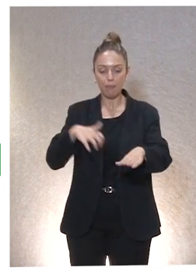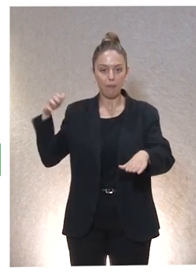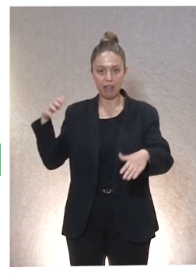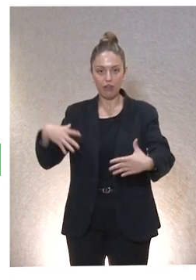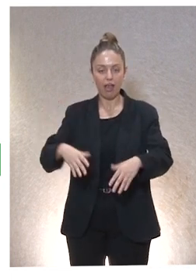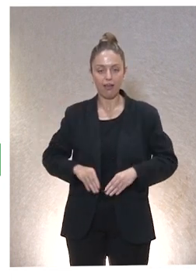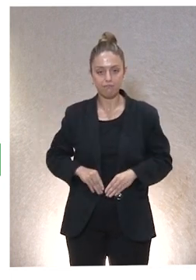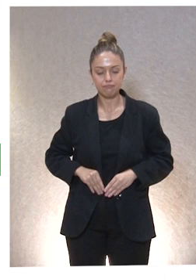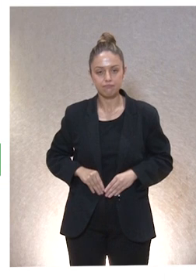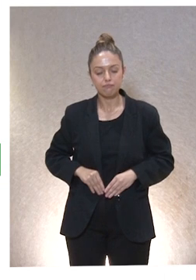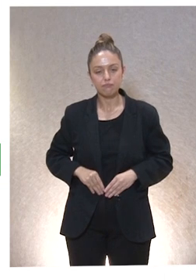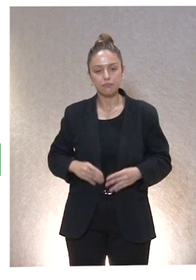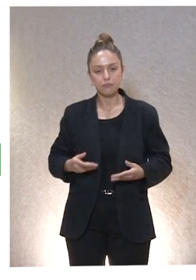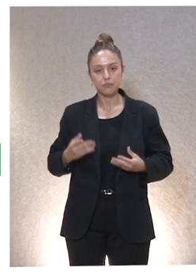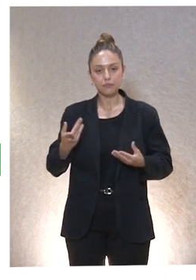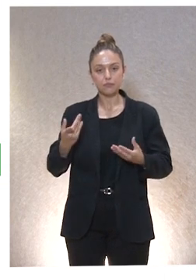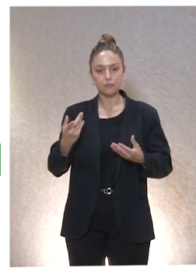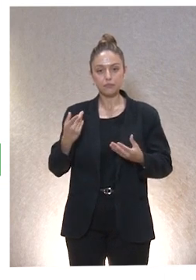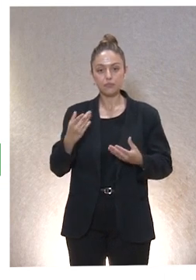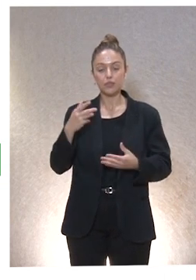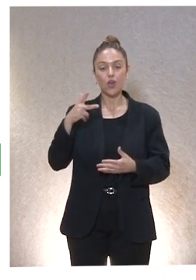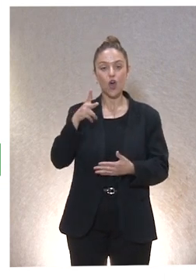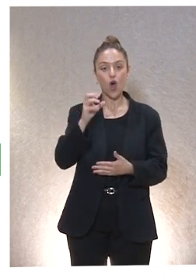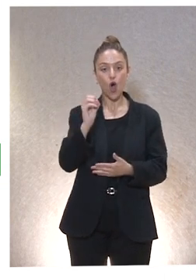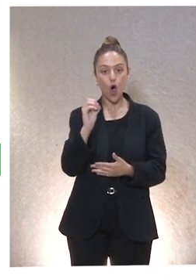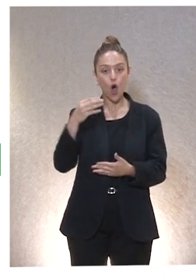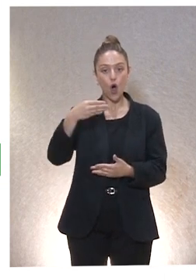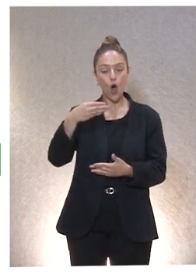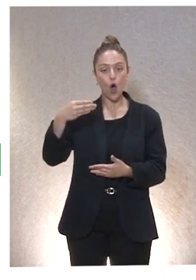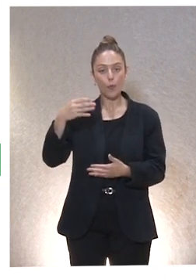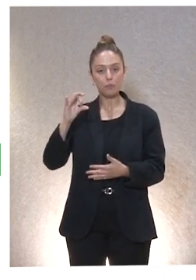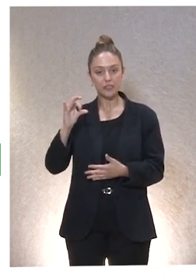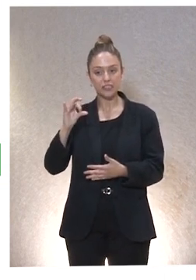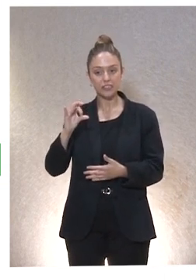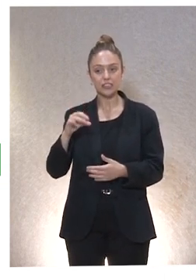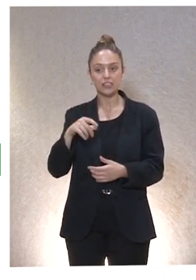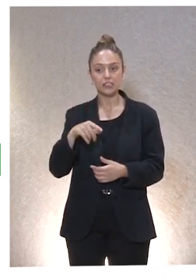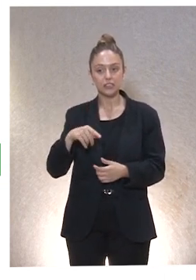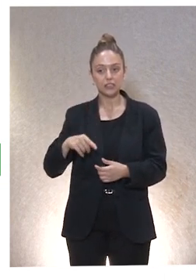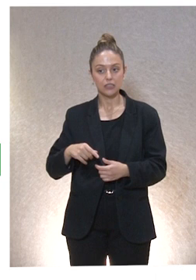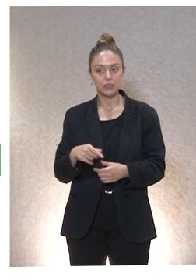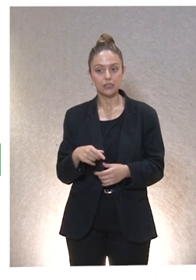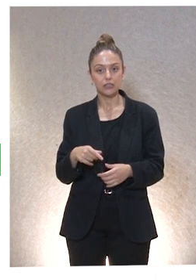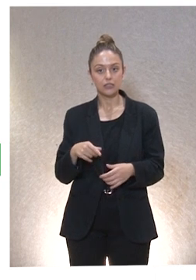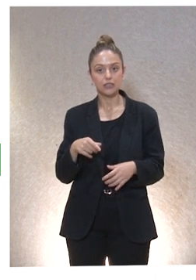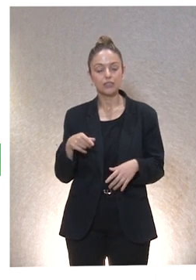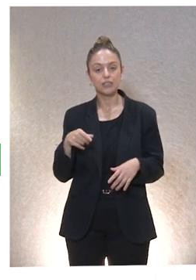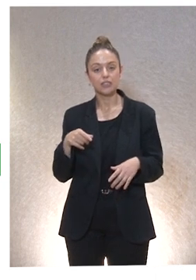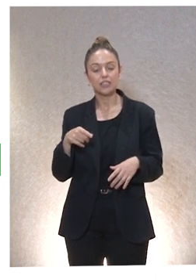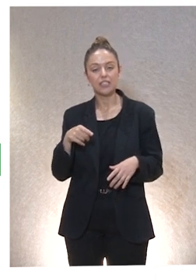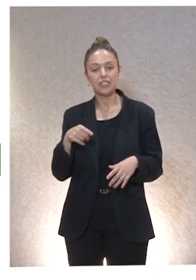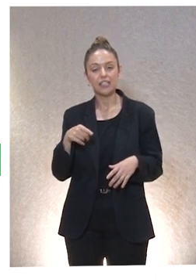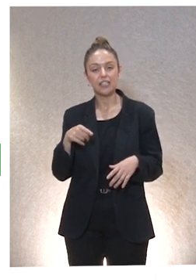uno de estos pensadores, de los primeros de ellos, Hobbes, del siglo XVII, que empiezan un poco a partir de ahí, ilustró perfectamente